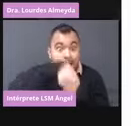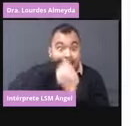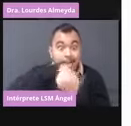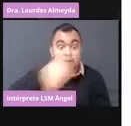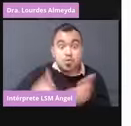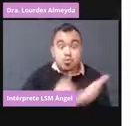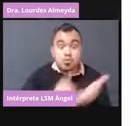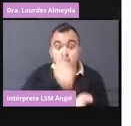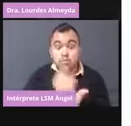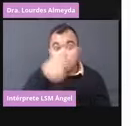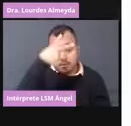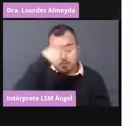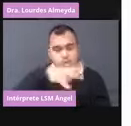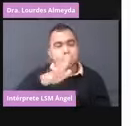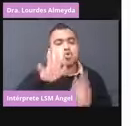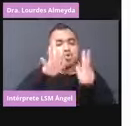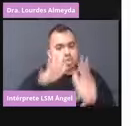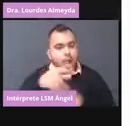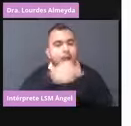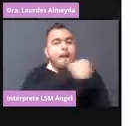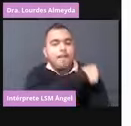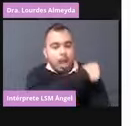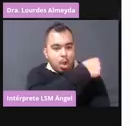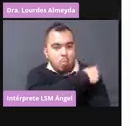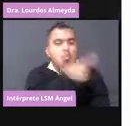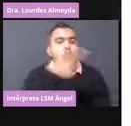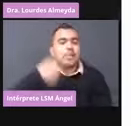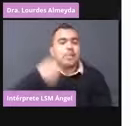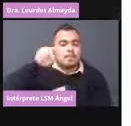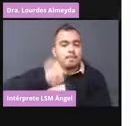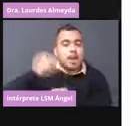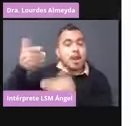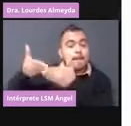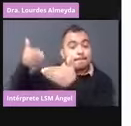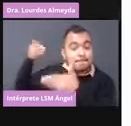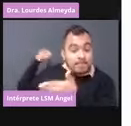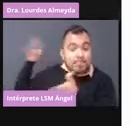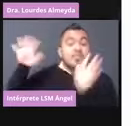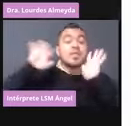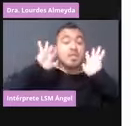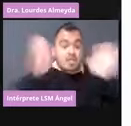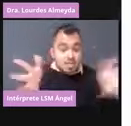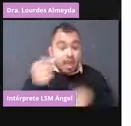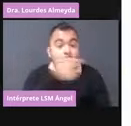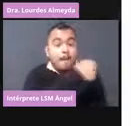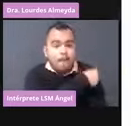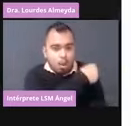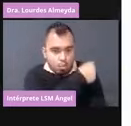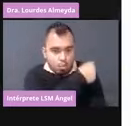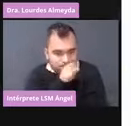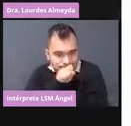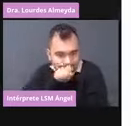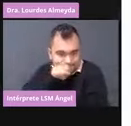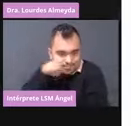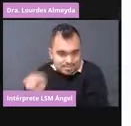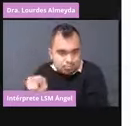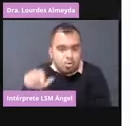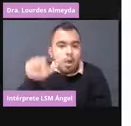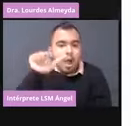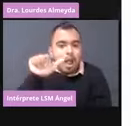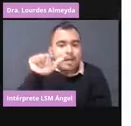vacunó la semana pasada, ayer, la semana pasada se vacunó con esta vacuna, con AZD1222,